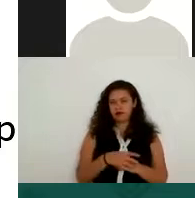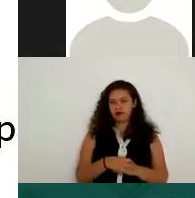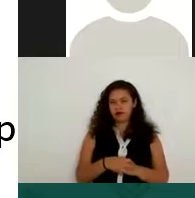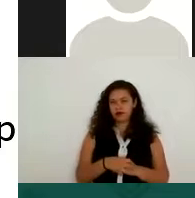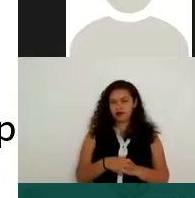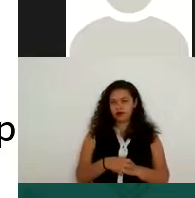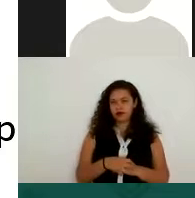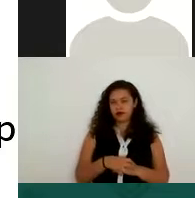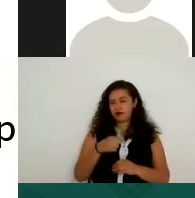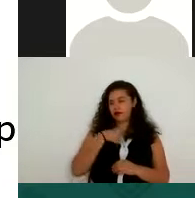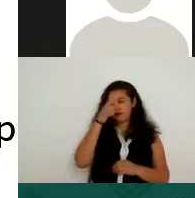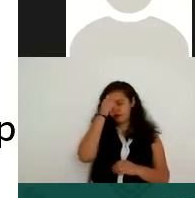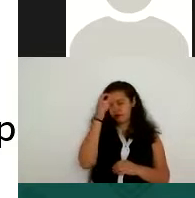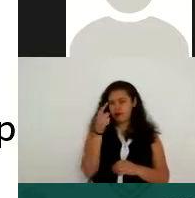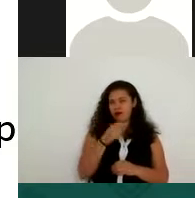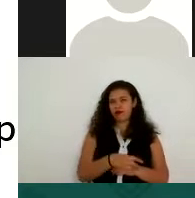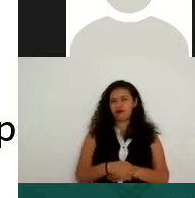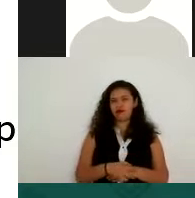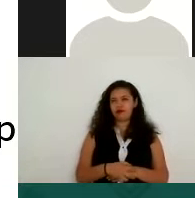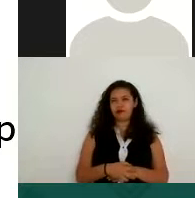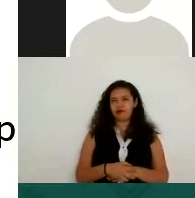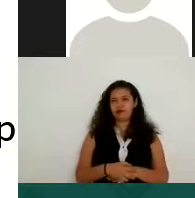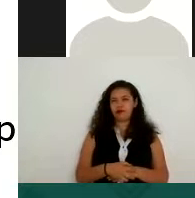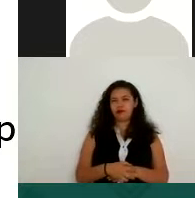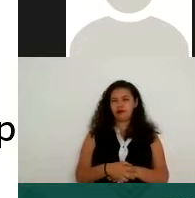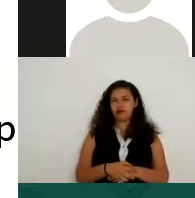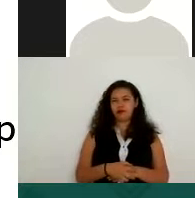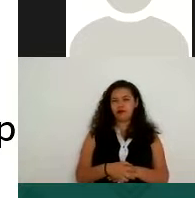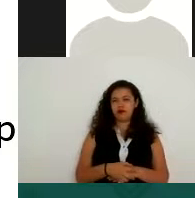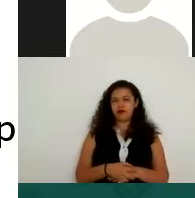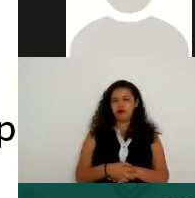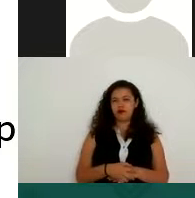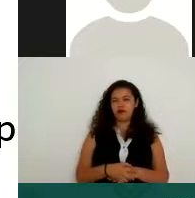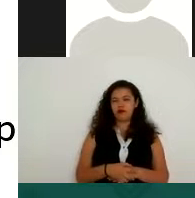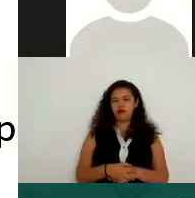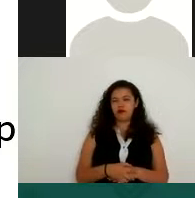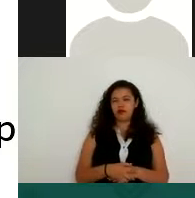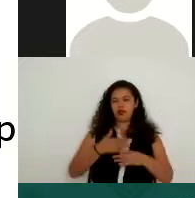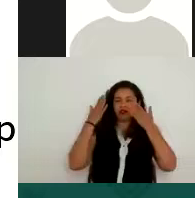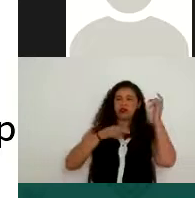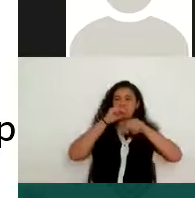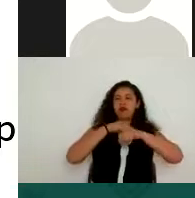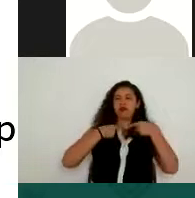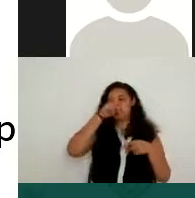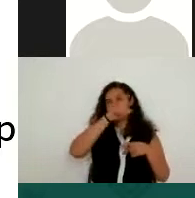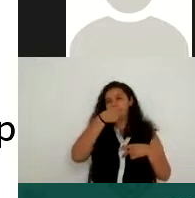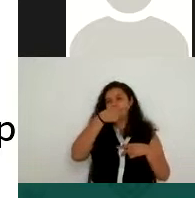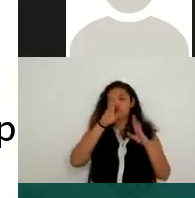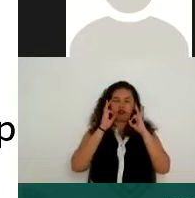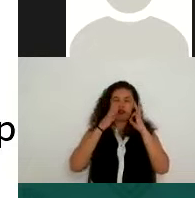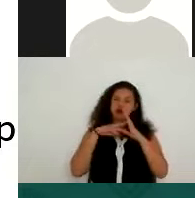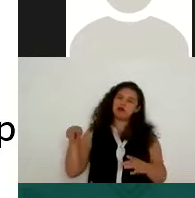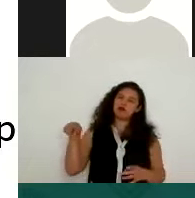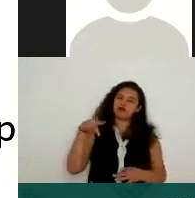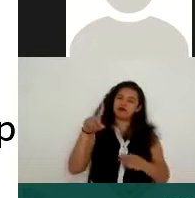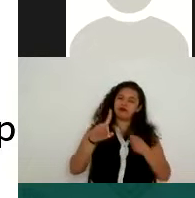¿Qué pasa si del estudio biométrico de una persona resulta que tiene problemas en su forma de andar, en